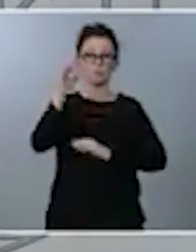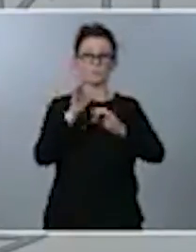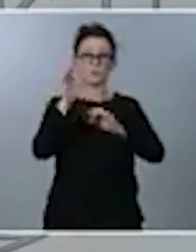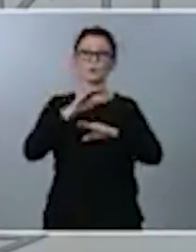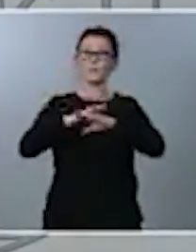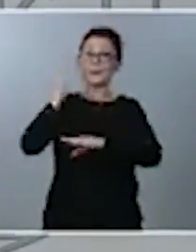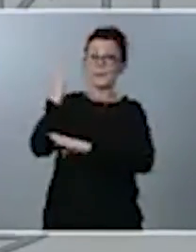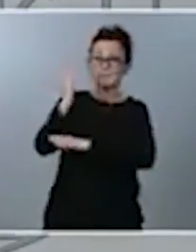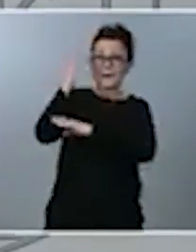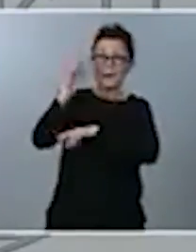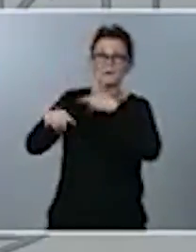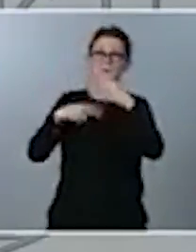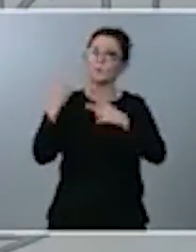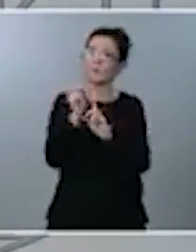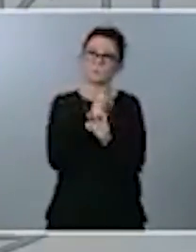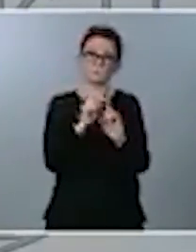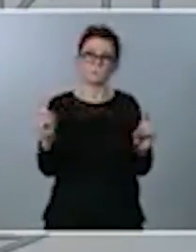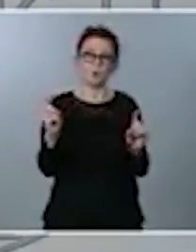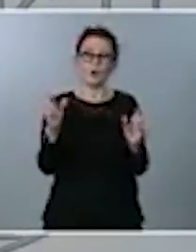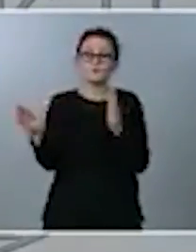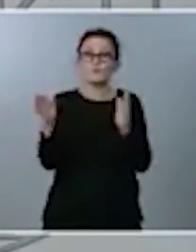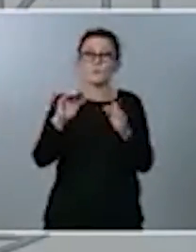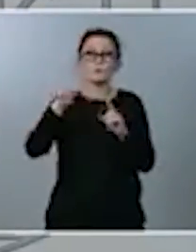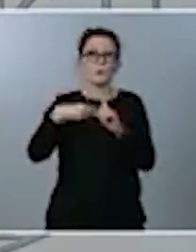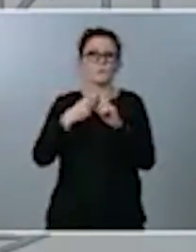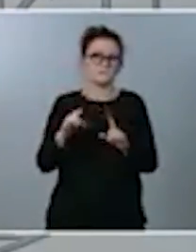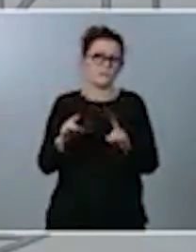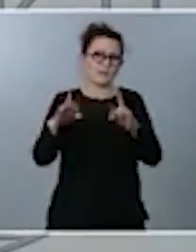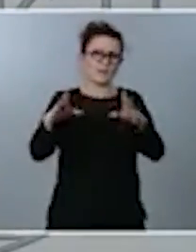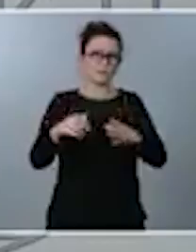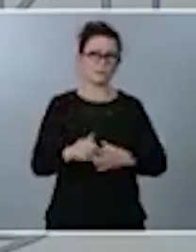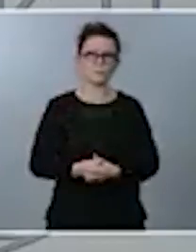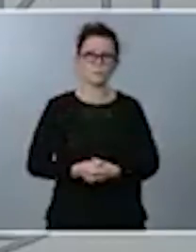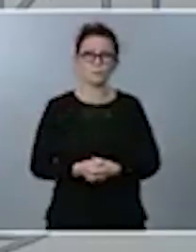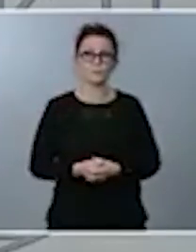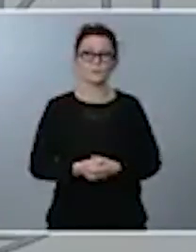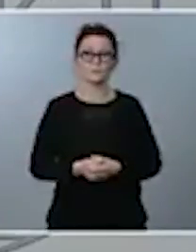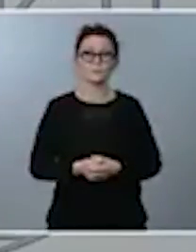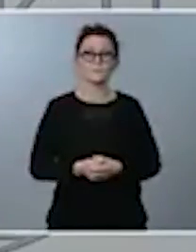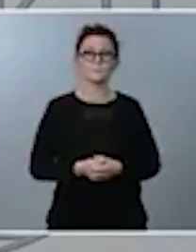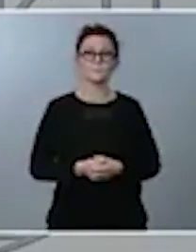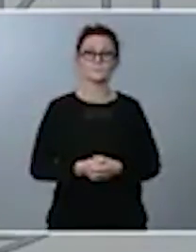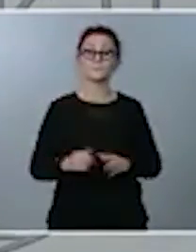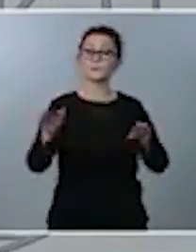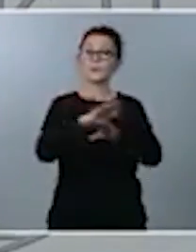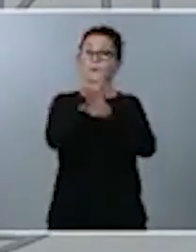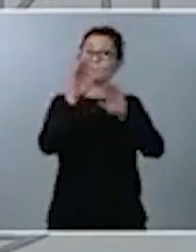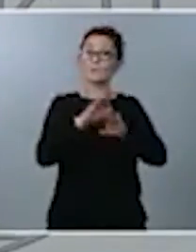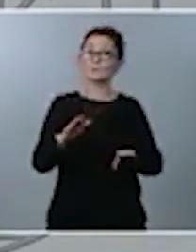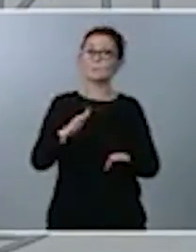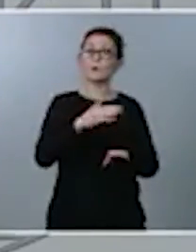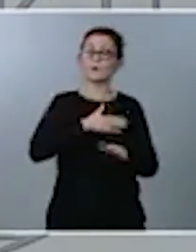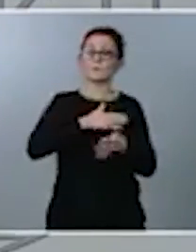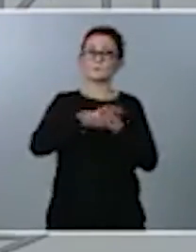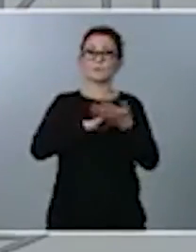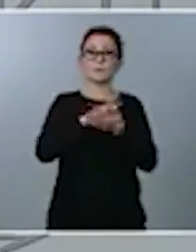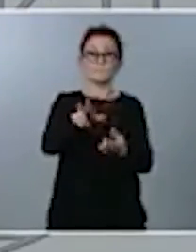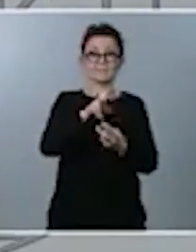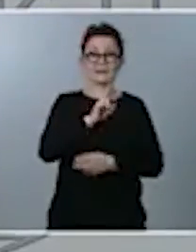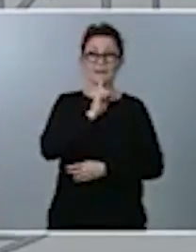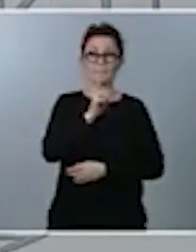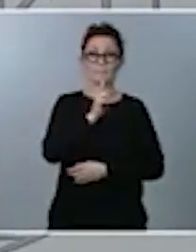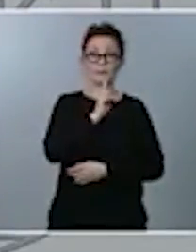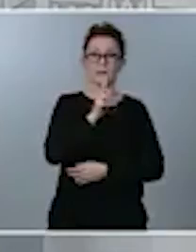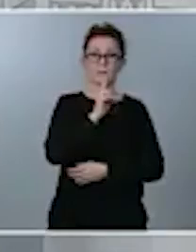restauración en un momento tan delicado como el actual. Por último, vamos a hablar de fiscalidad verde, una línea en la que